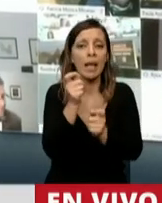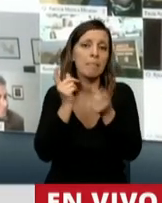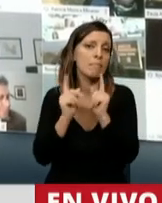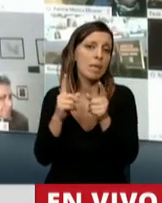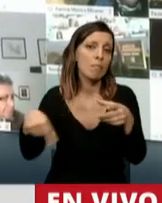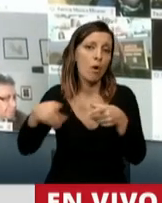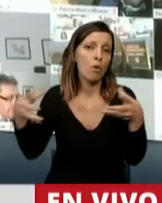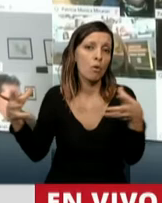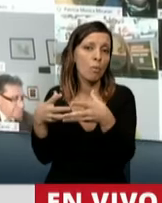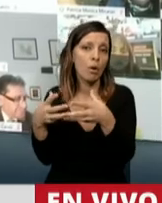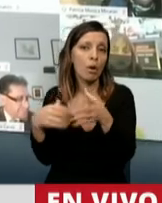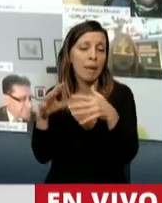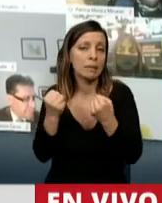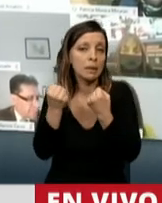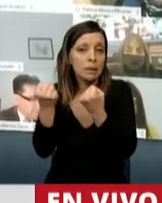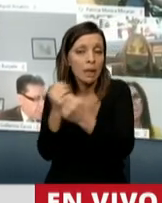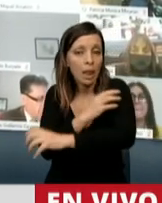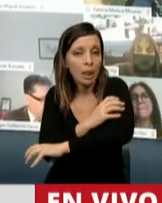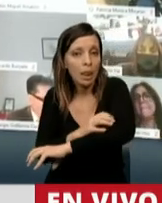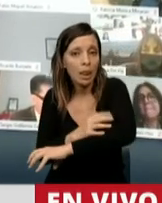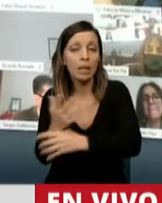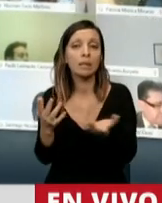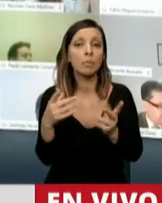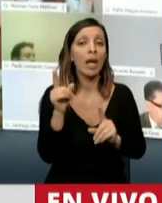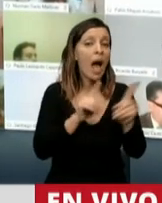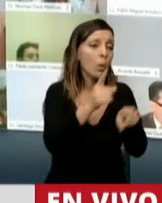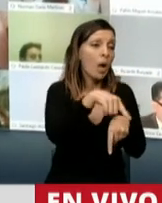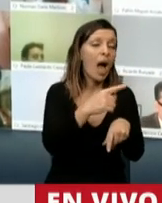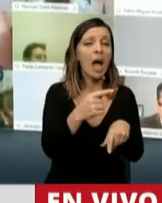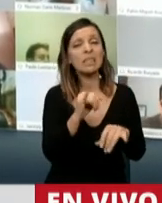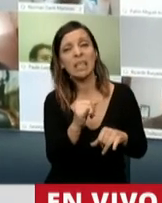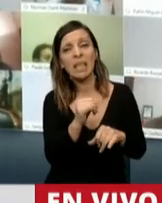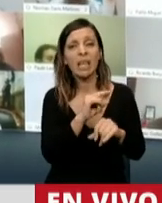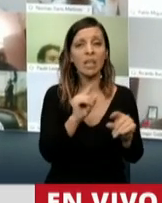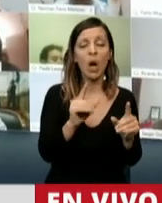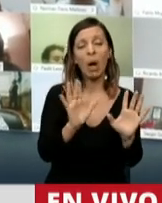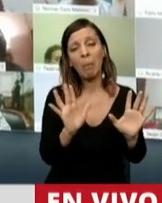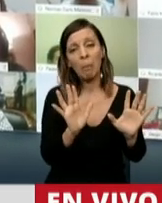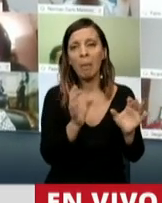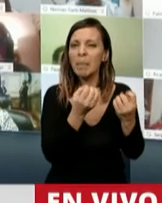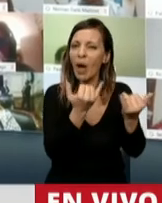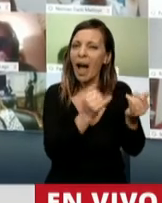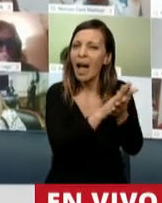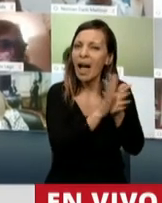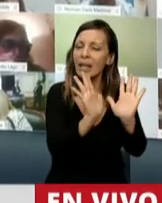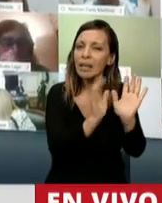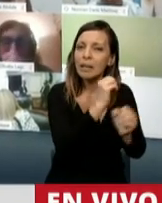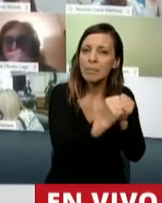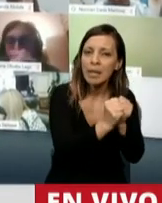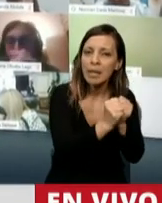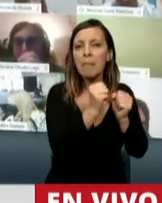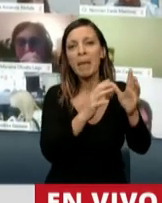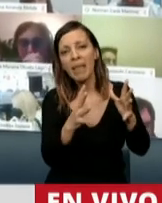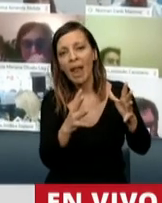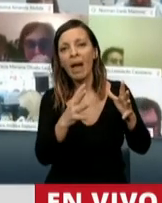tienen. Porque algunos pueden no gustarle, pero son esas pymes, son esas medianas, incluso también las grandes